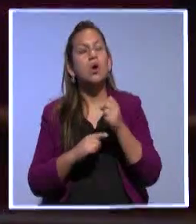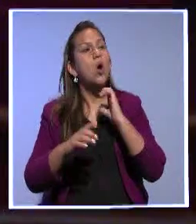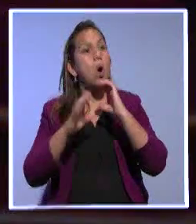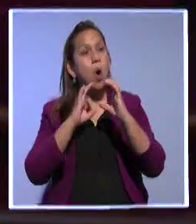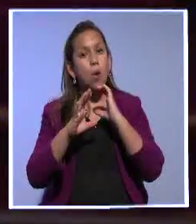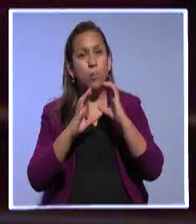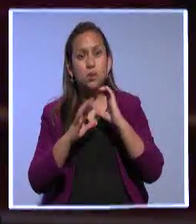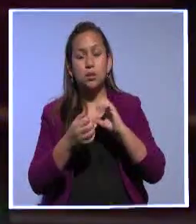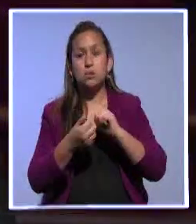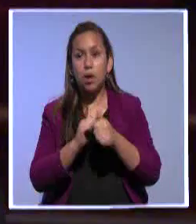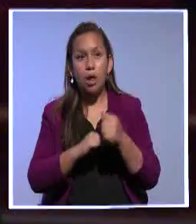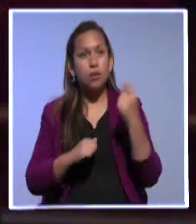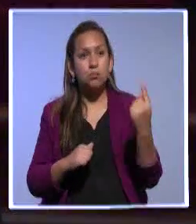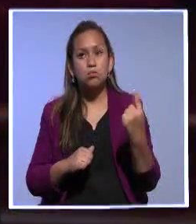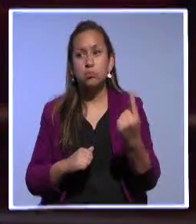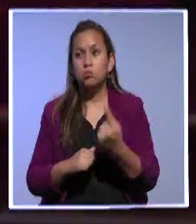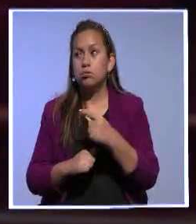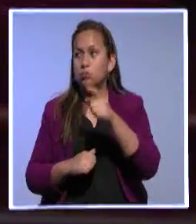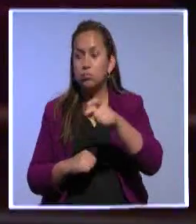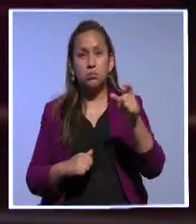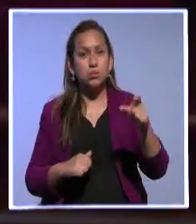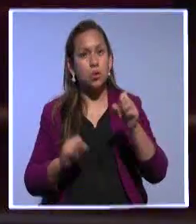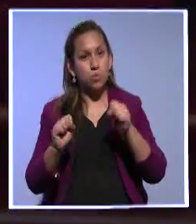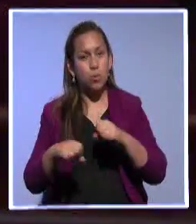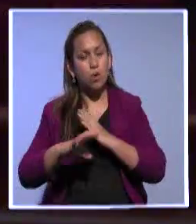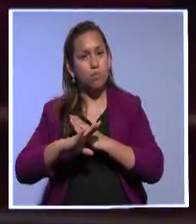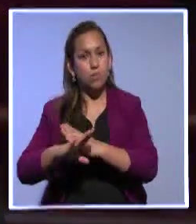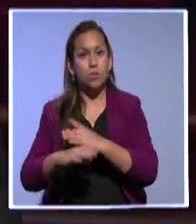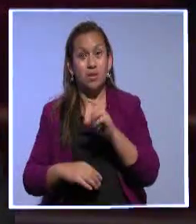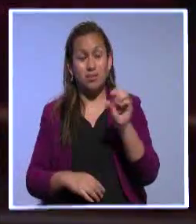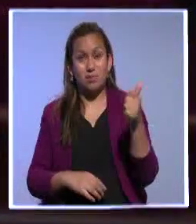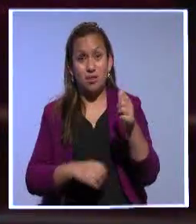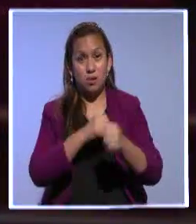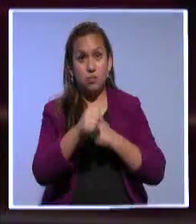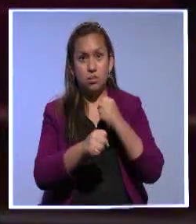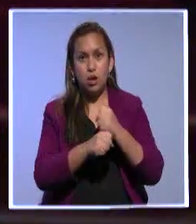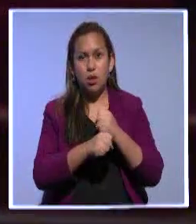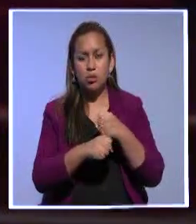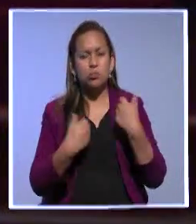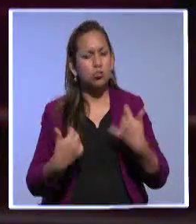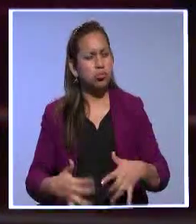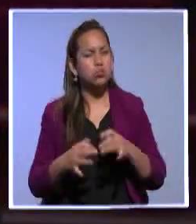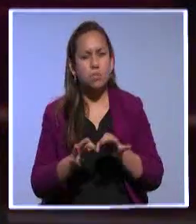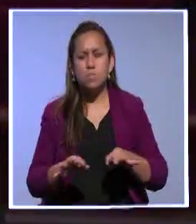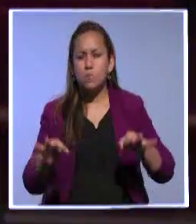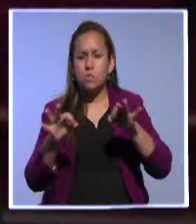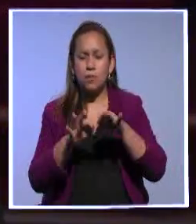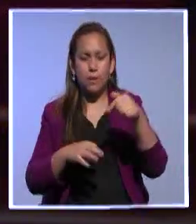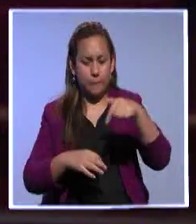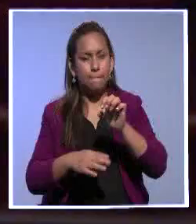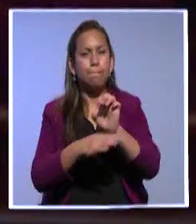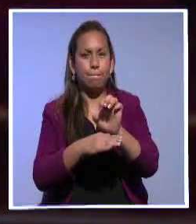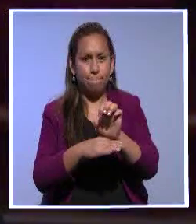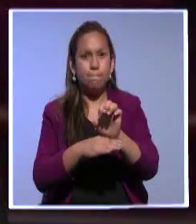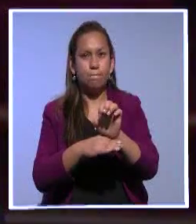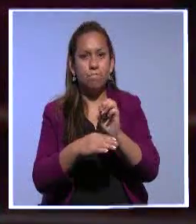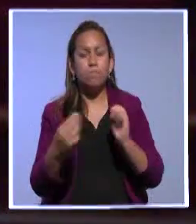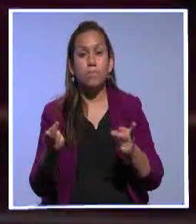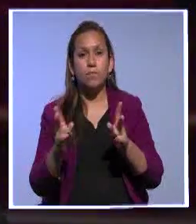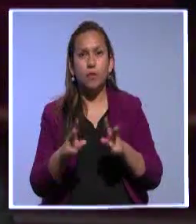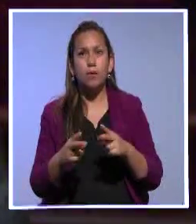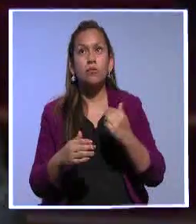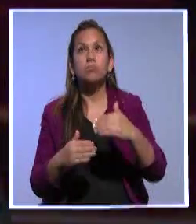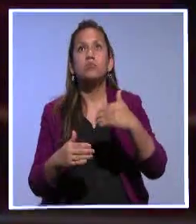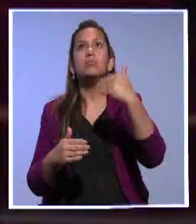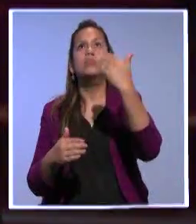cada una de las personas, primero para defender estos 10 años, que son 10 años absolutamente importantes para el país, pero también proyectar cómo